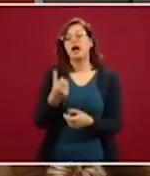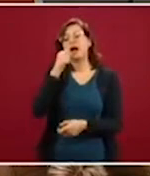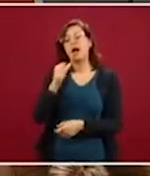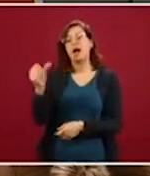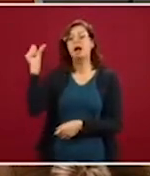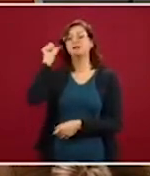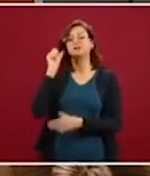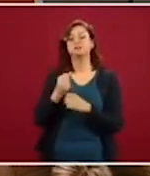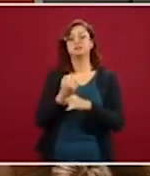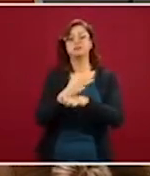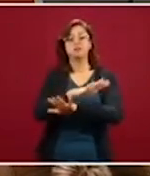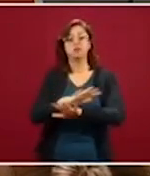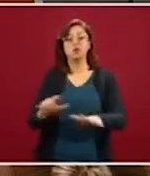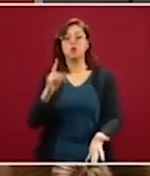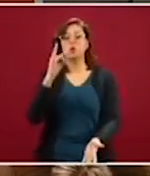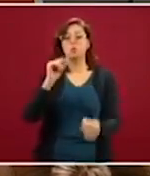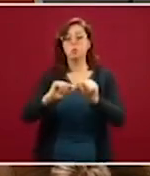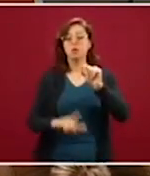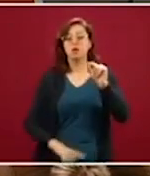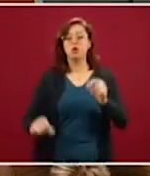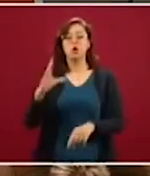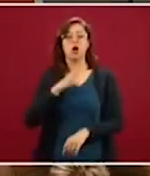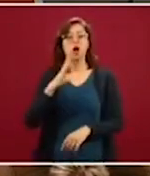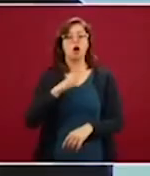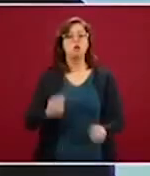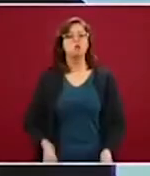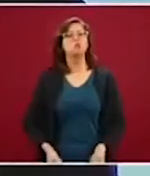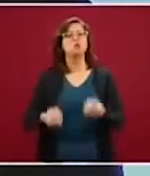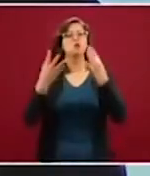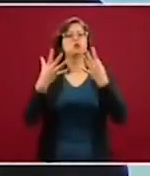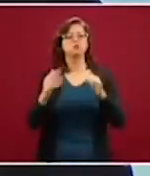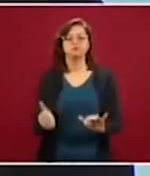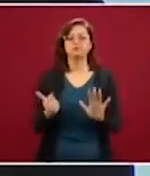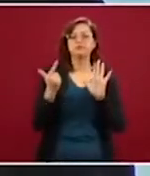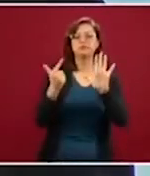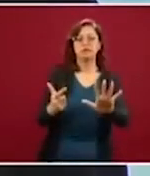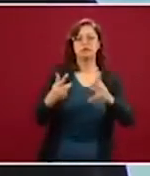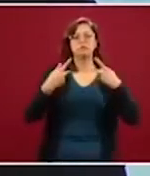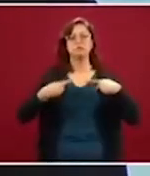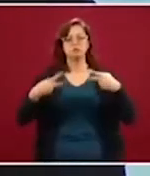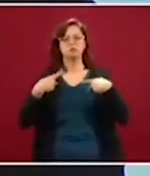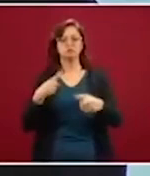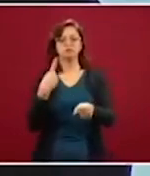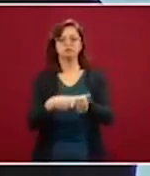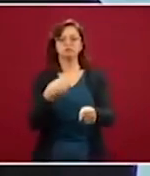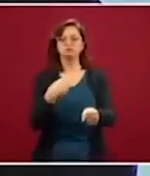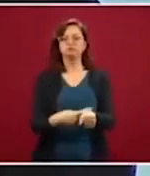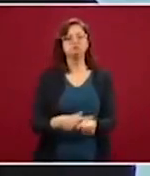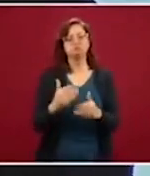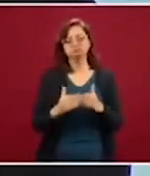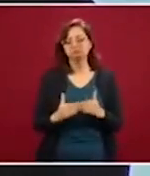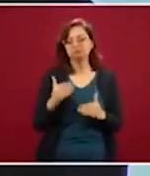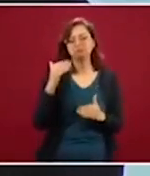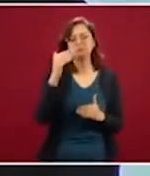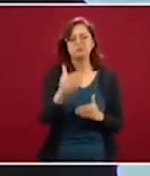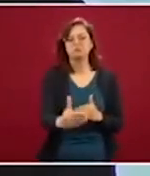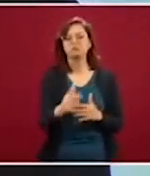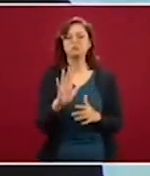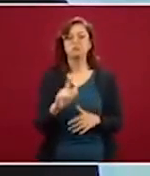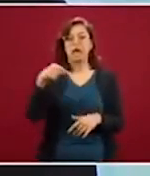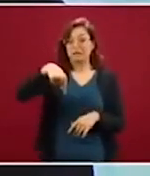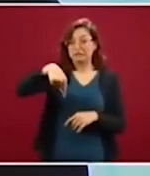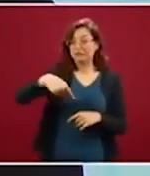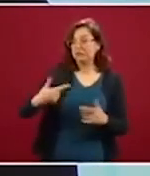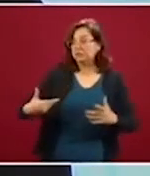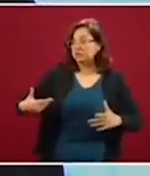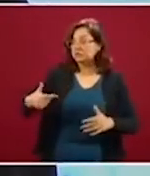solamente siete casos y estamos en la situación del escenario único, del escenario uno, donde sólo hay importación de casos pero